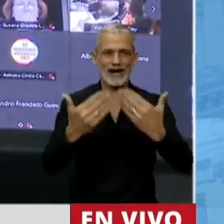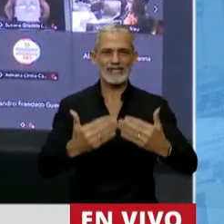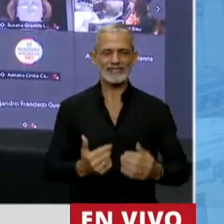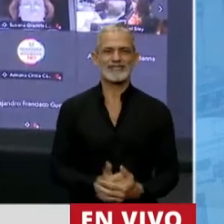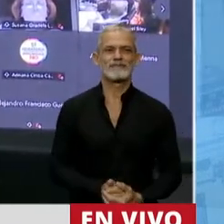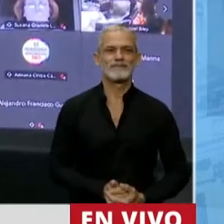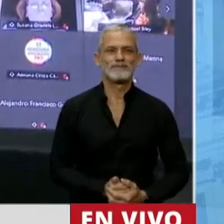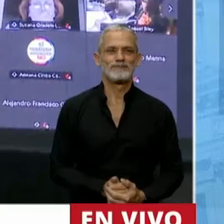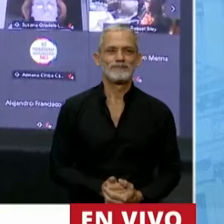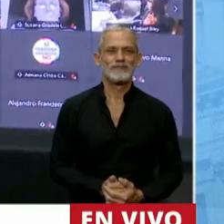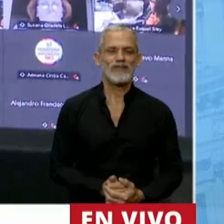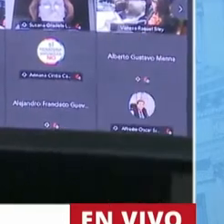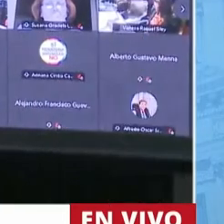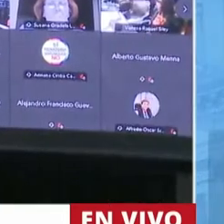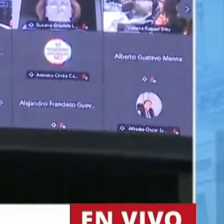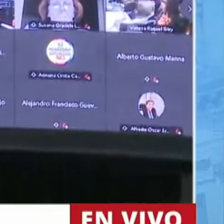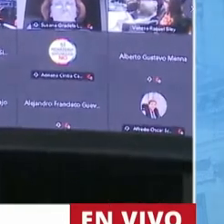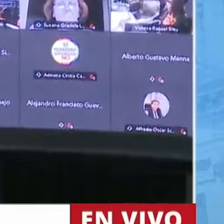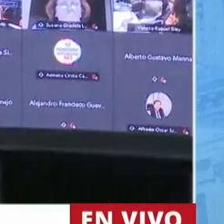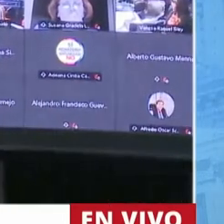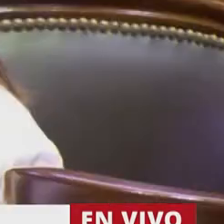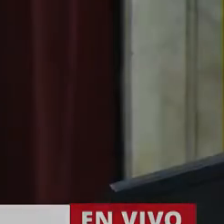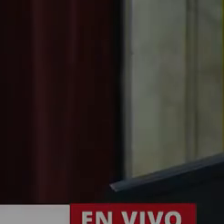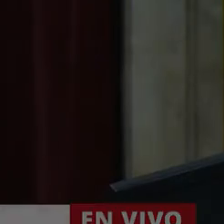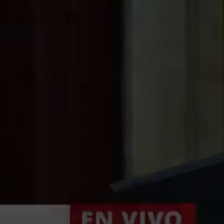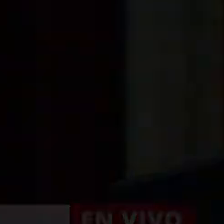señor Presidente. Muchas gracias. Gracias.